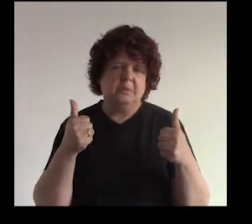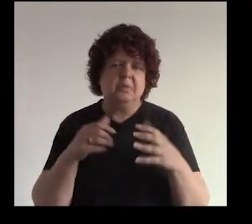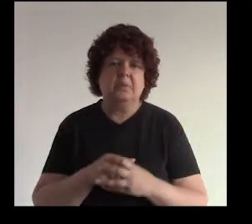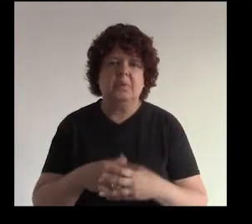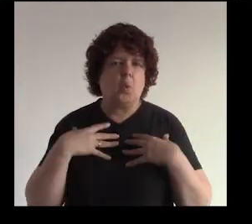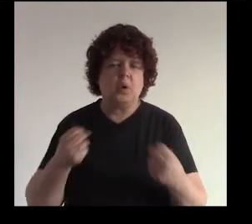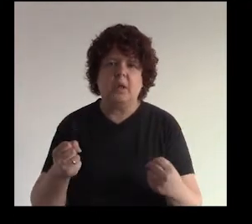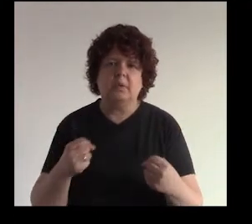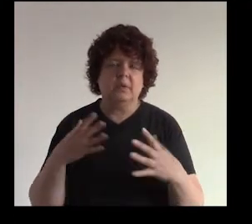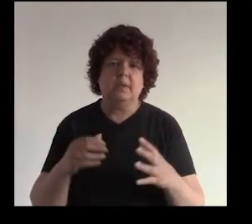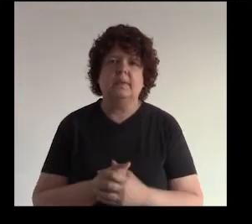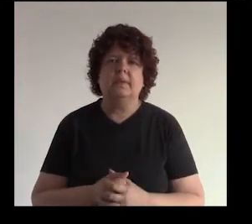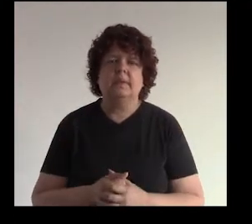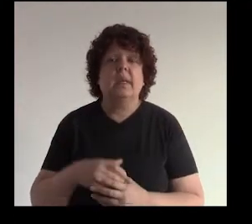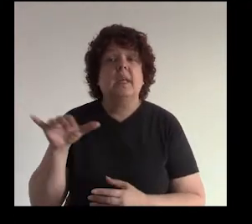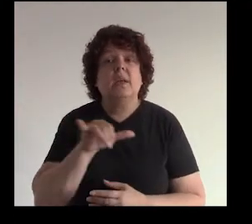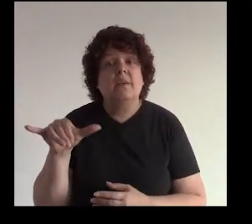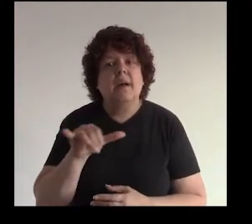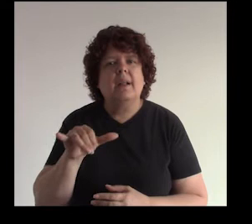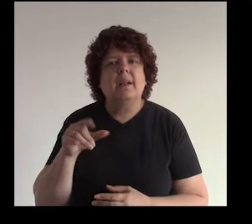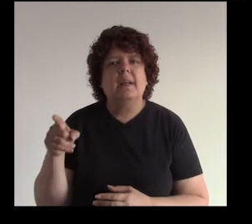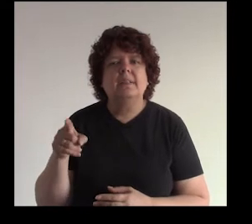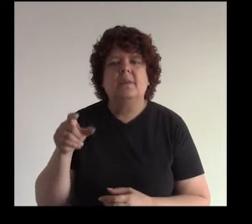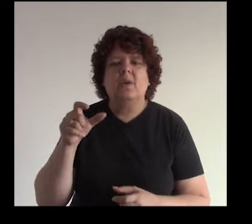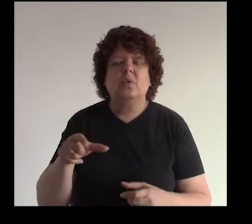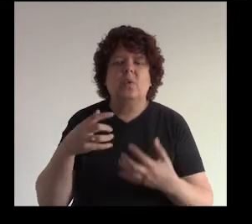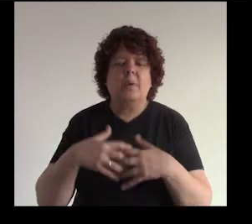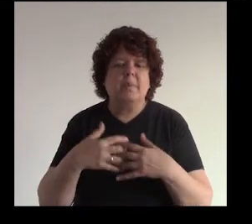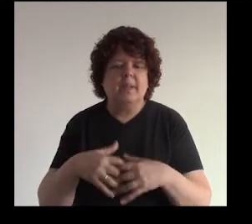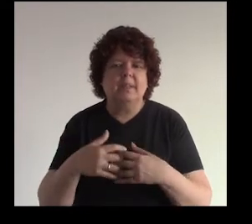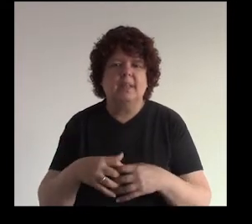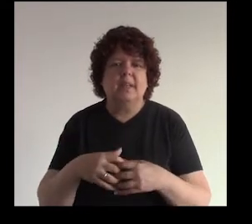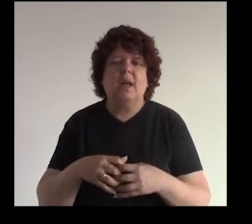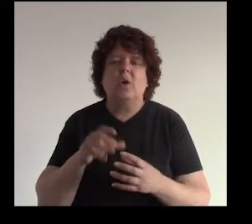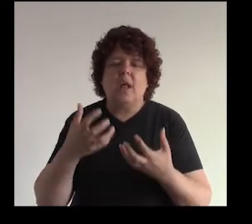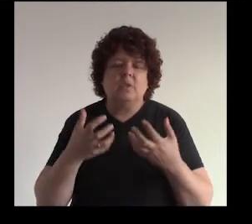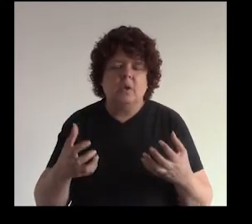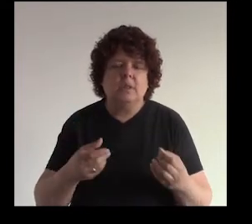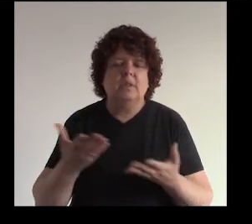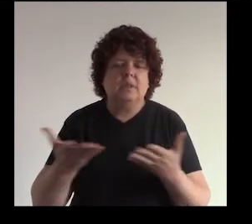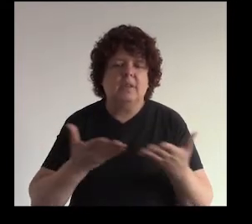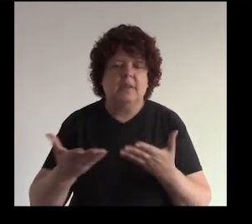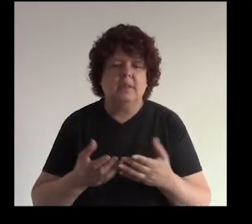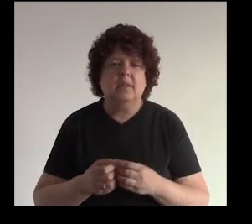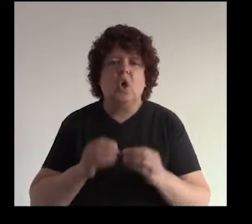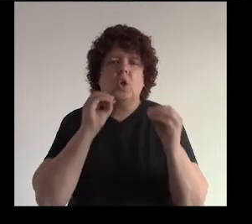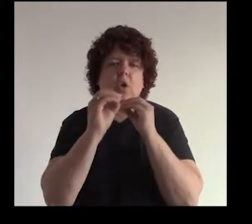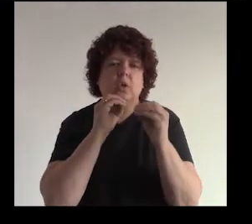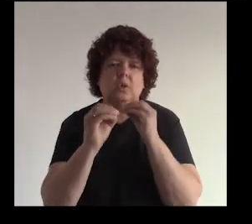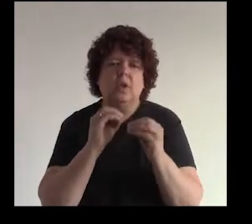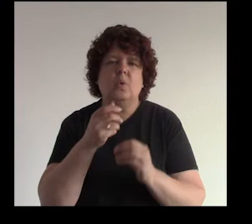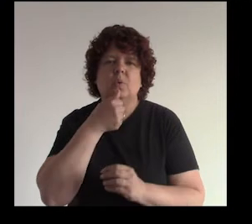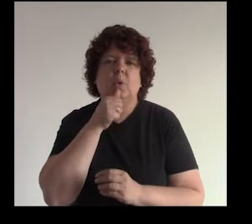¿te sientes aliviado? pues bien exactamente simplemente eso pasa con tu emprendimiento tu producto y tu servicio resuelven